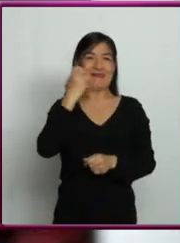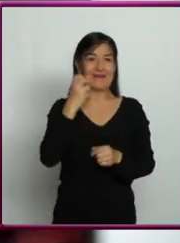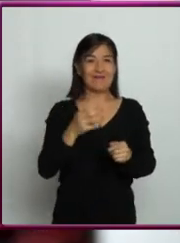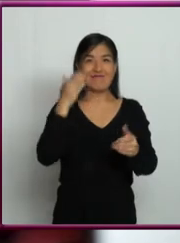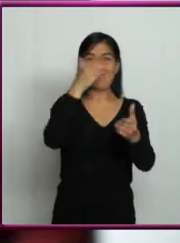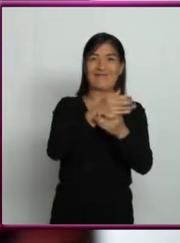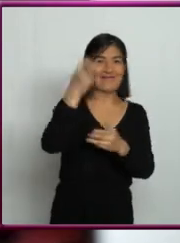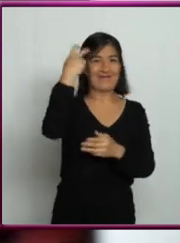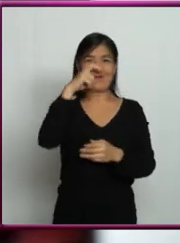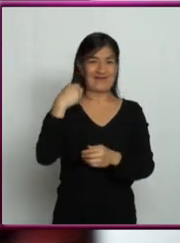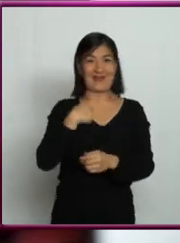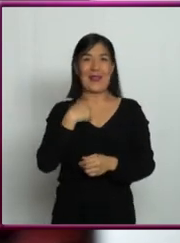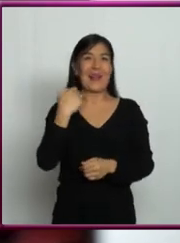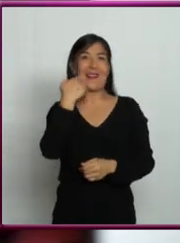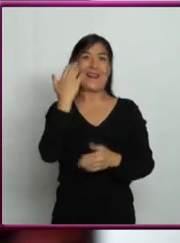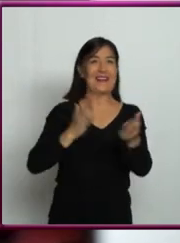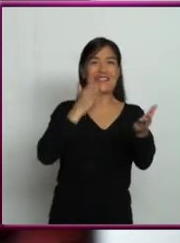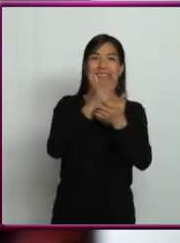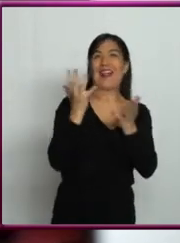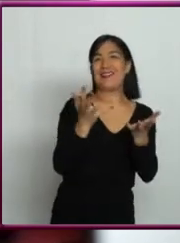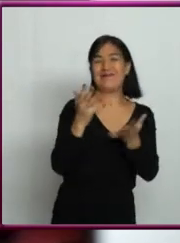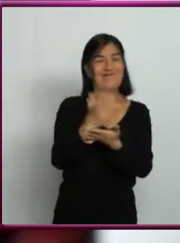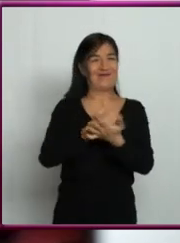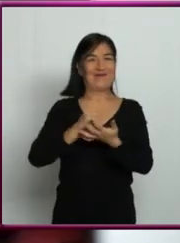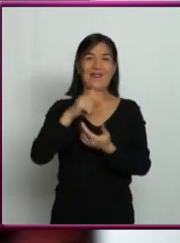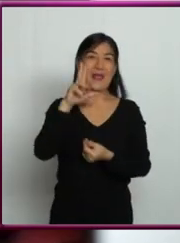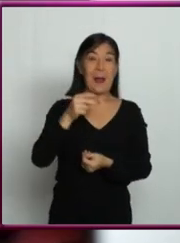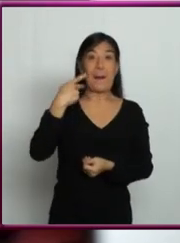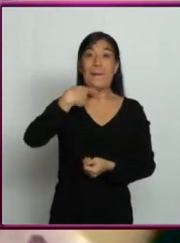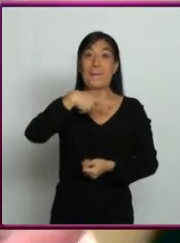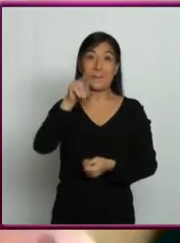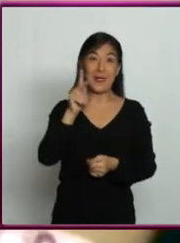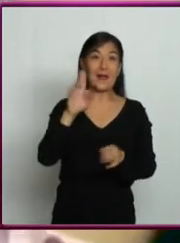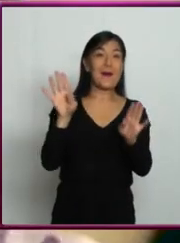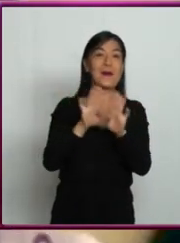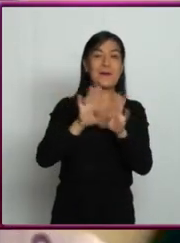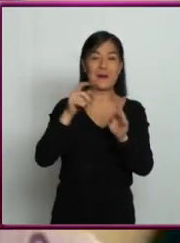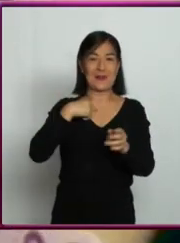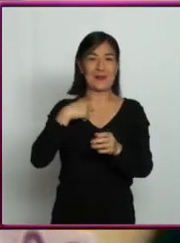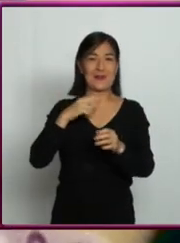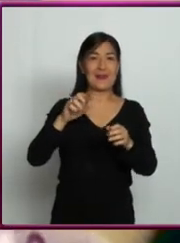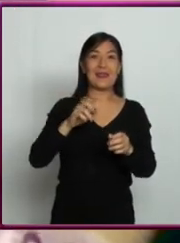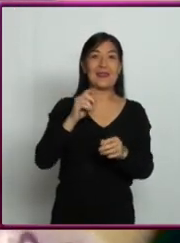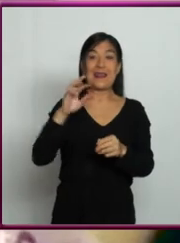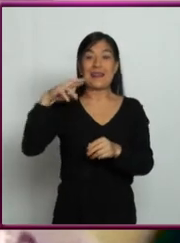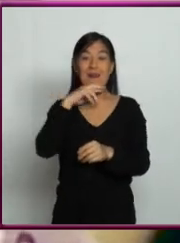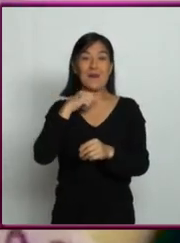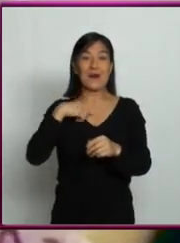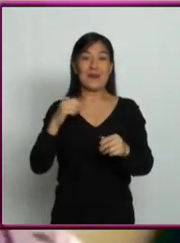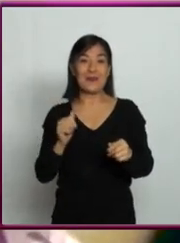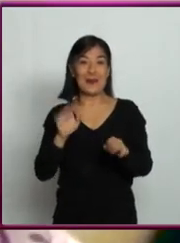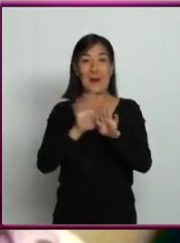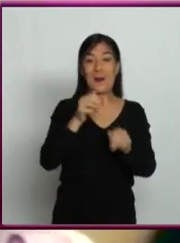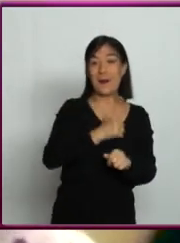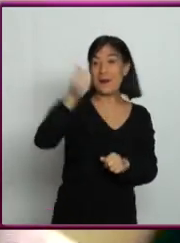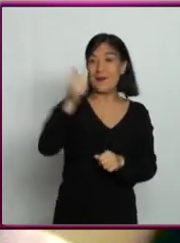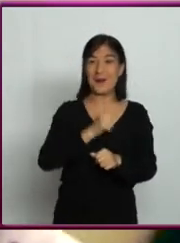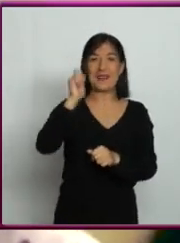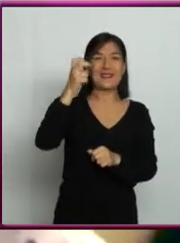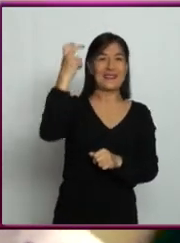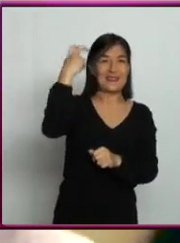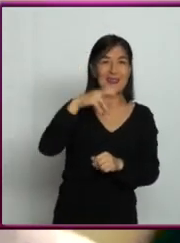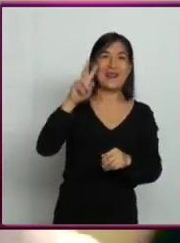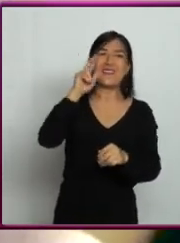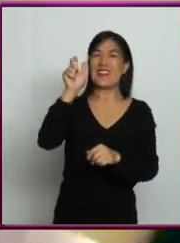viaje en sí no me emociona. Pero si pudiera transportarme así rápidamente, pues sí, me encantaría ir a ver